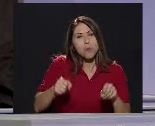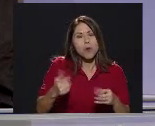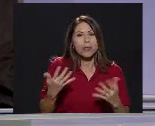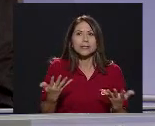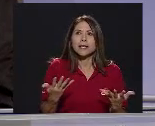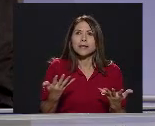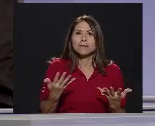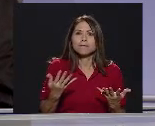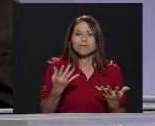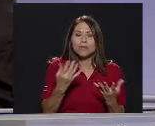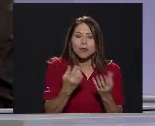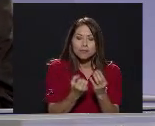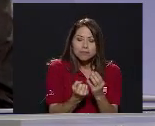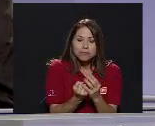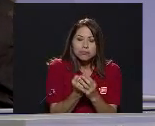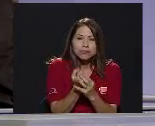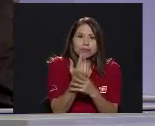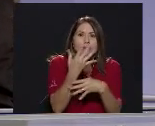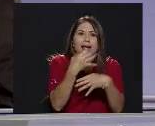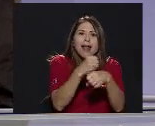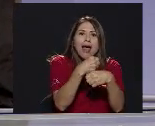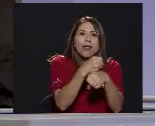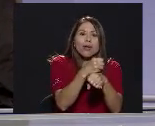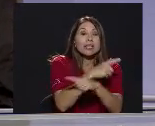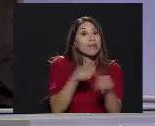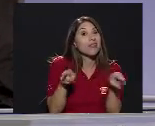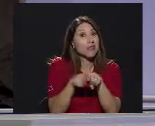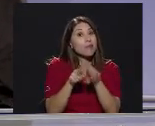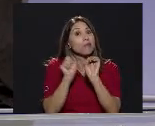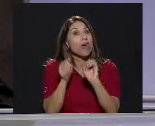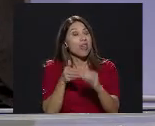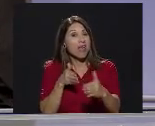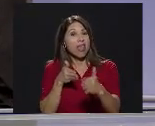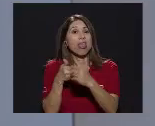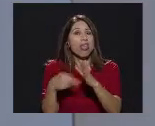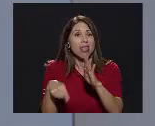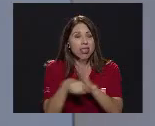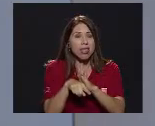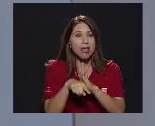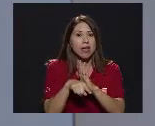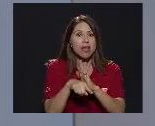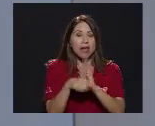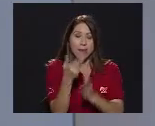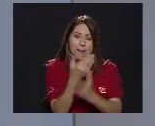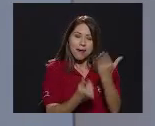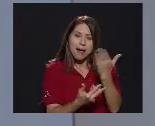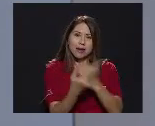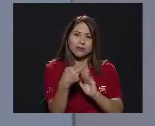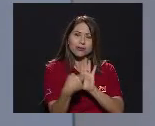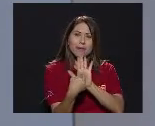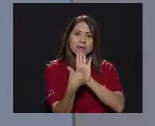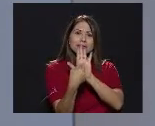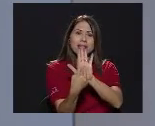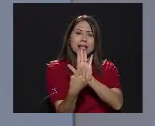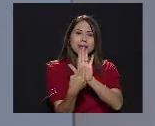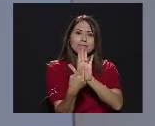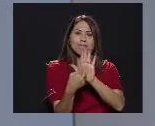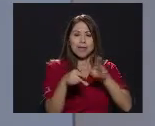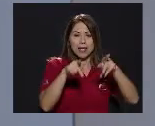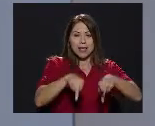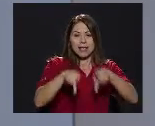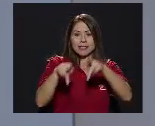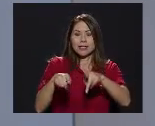Creadoras Pueden hacer daño Al mismo tiempo También Son Representan El poder Del ser humano